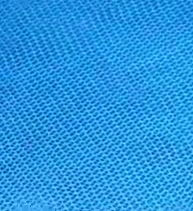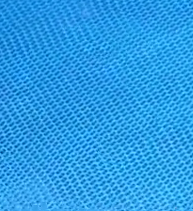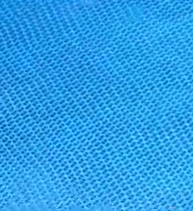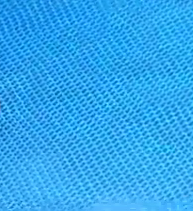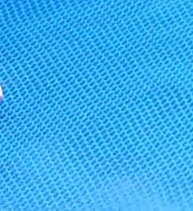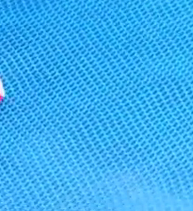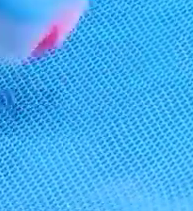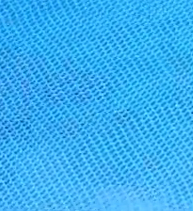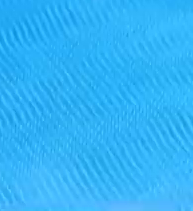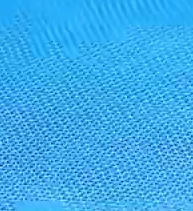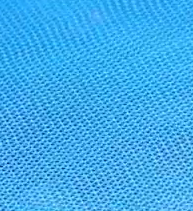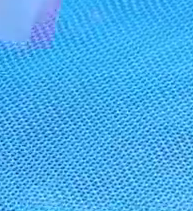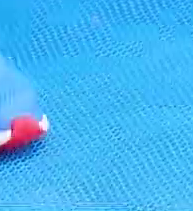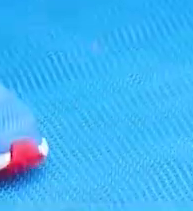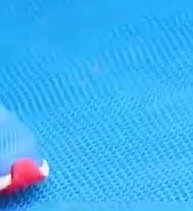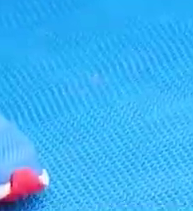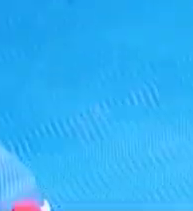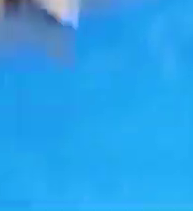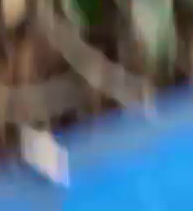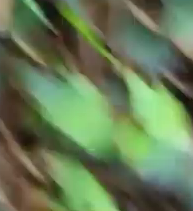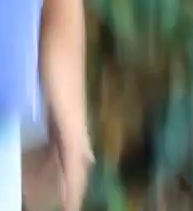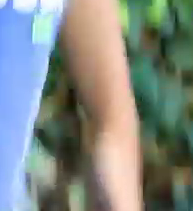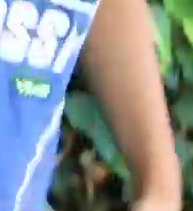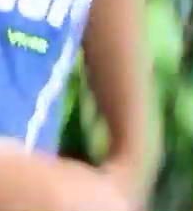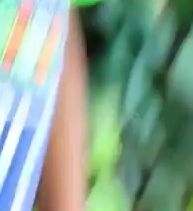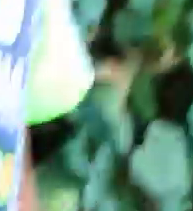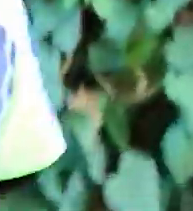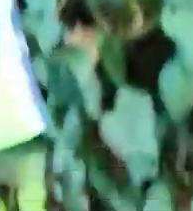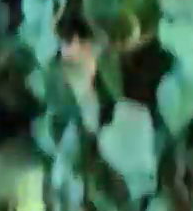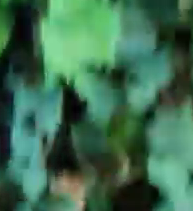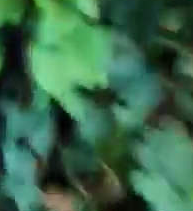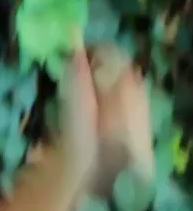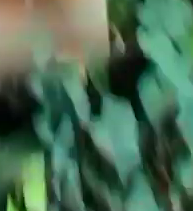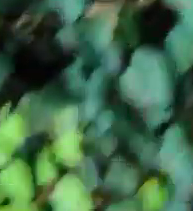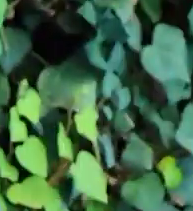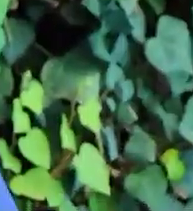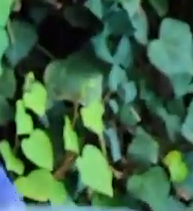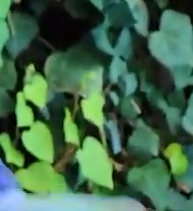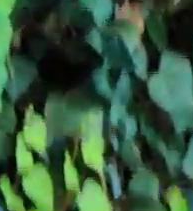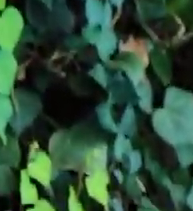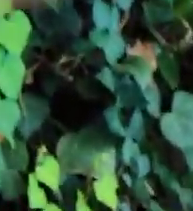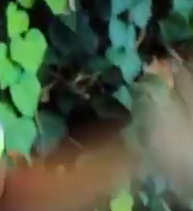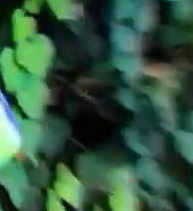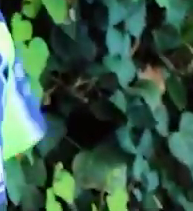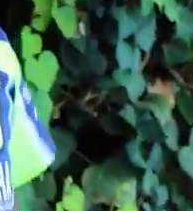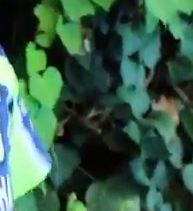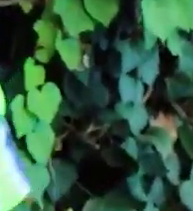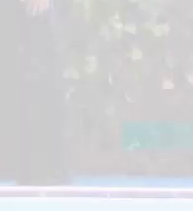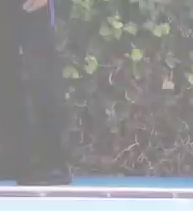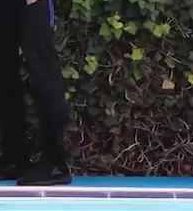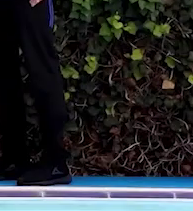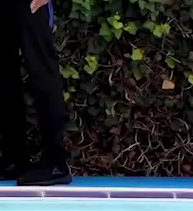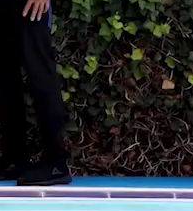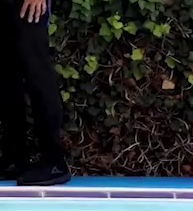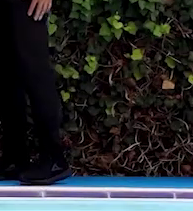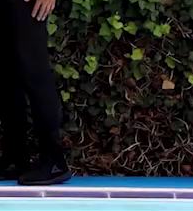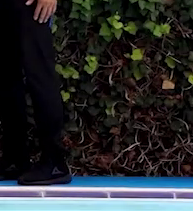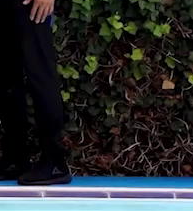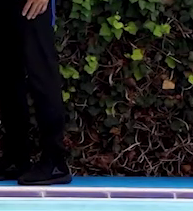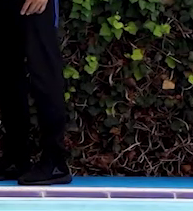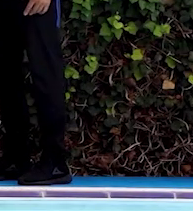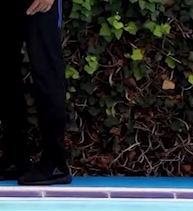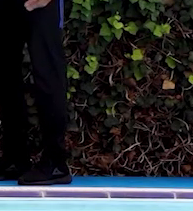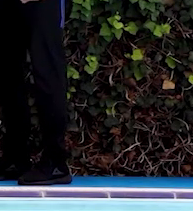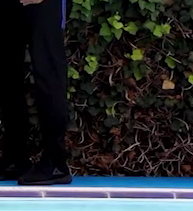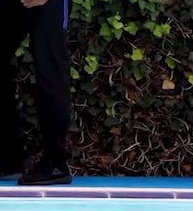Acuérdense que es la rodilla que se levanta, la mano del mismo lado se estira. Ahora vamos a hacer una